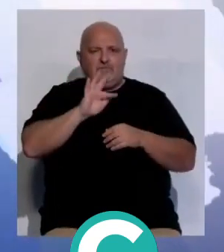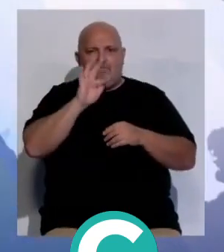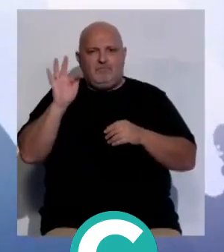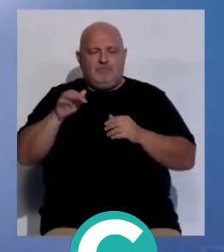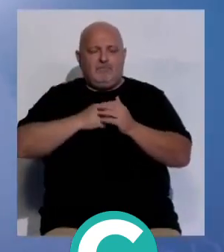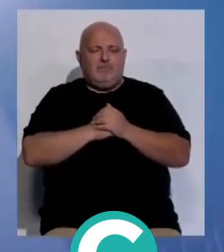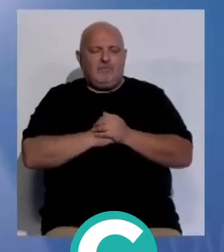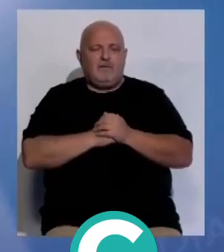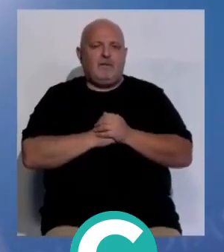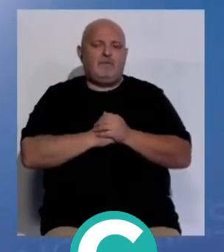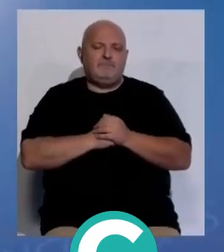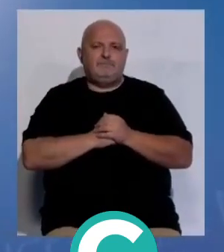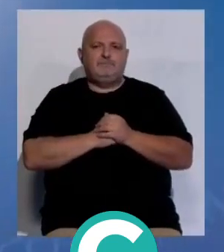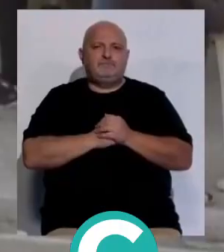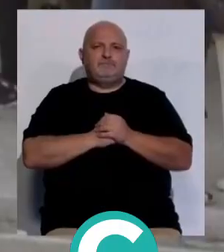compañera Laura Jurado.